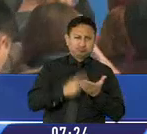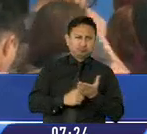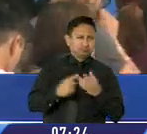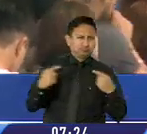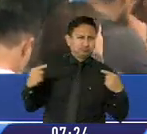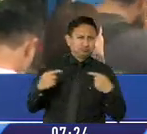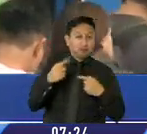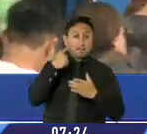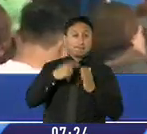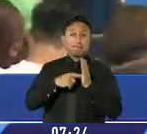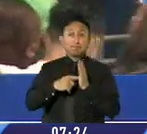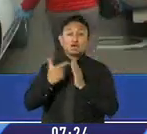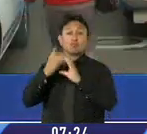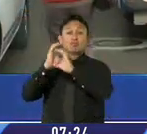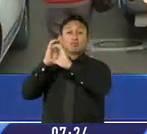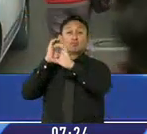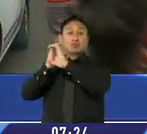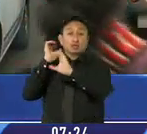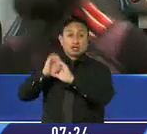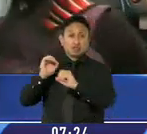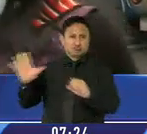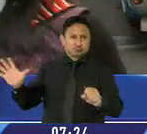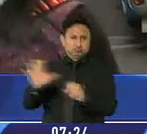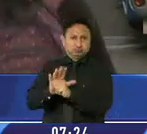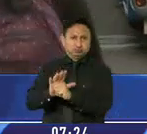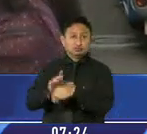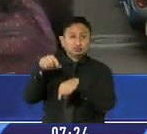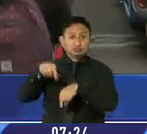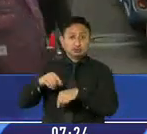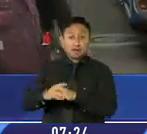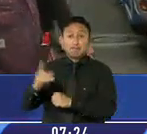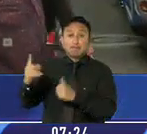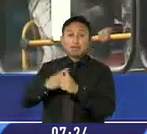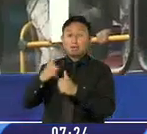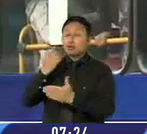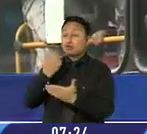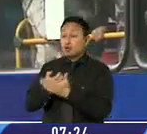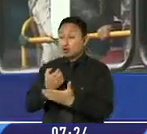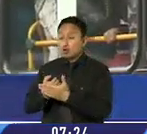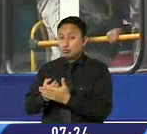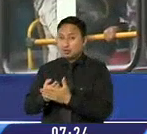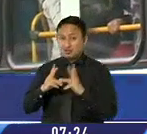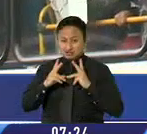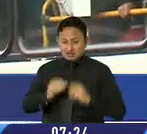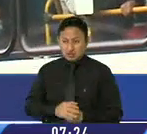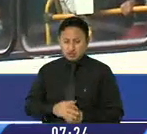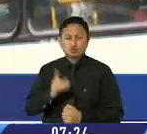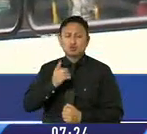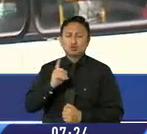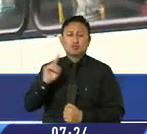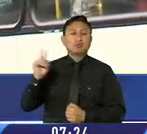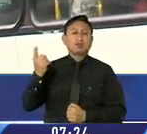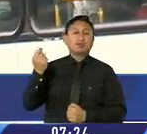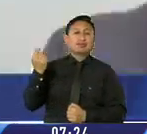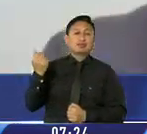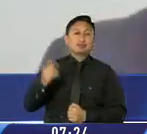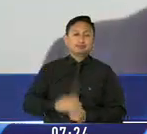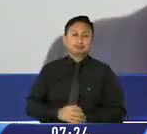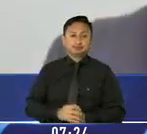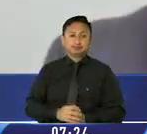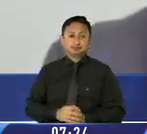aforos en el transporte público señalan privilegian la parte económica por encima de la salud pública.